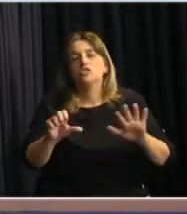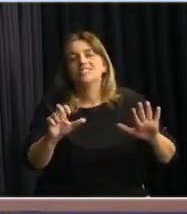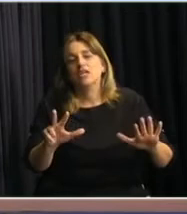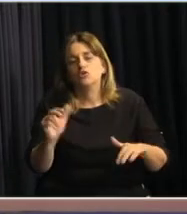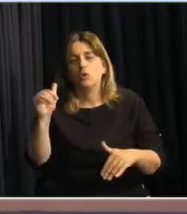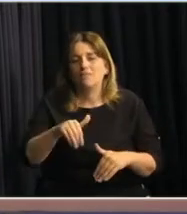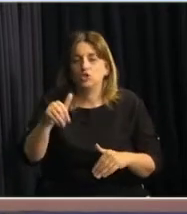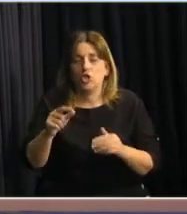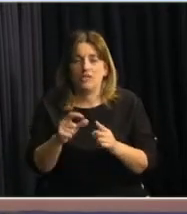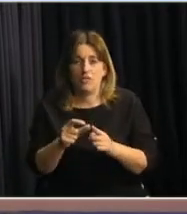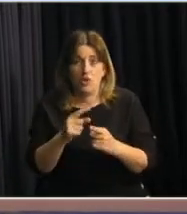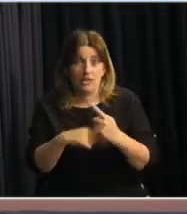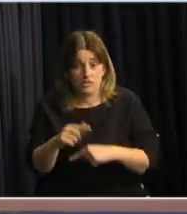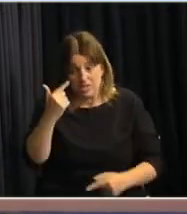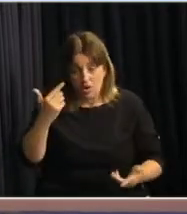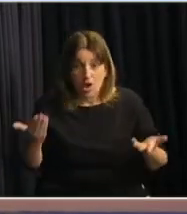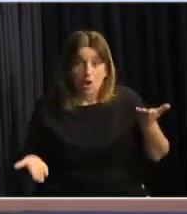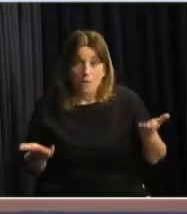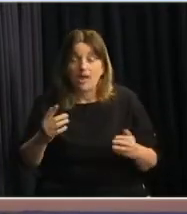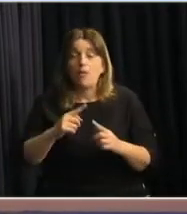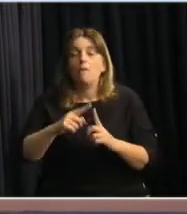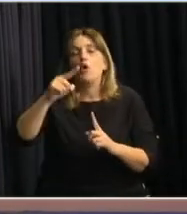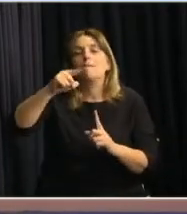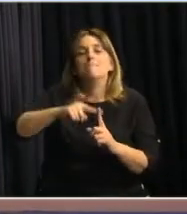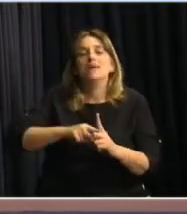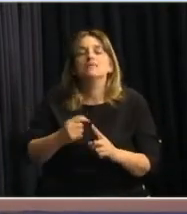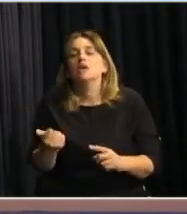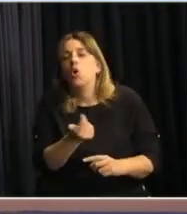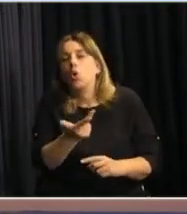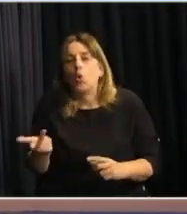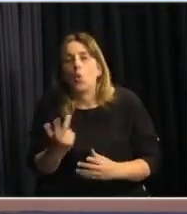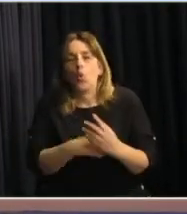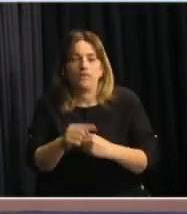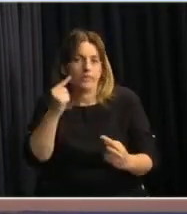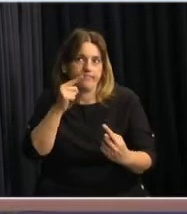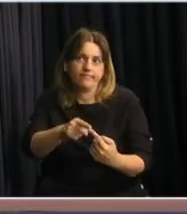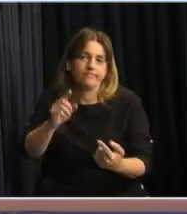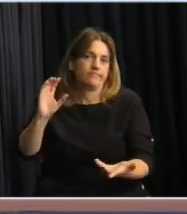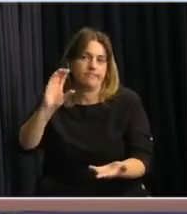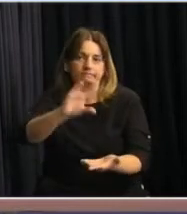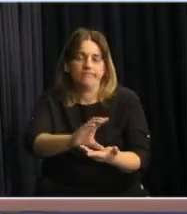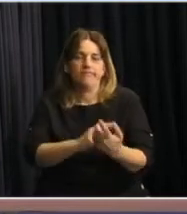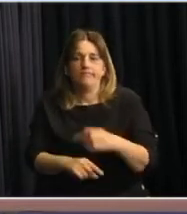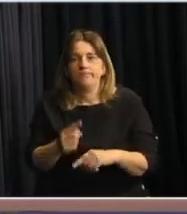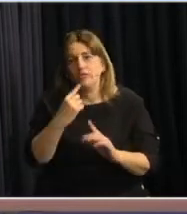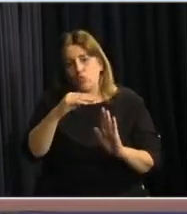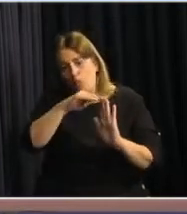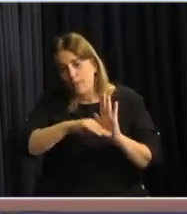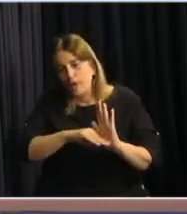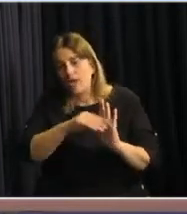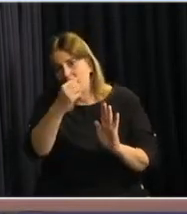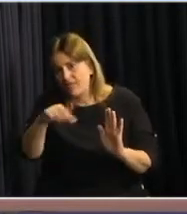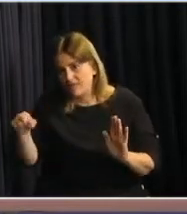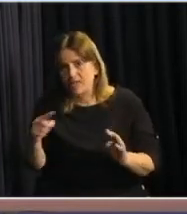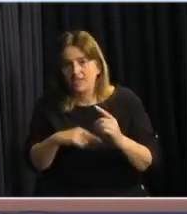dólares. Si vamos a la comparación mensual, cuánto estamos destinando a estos programas sociales y comparamos la situación